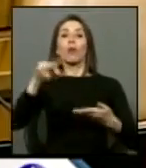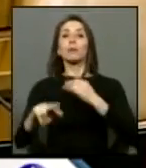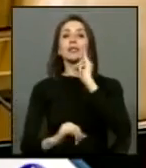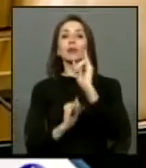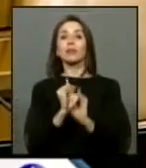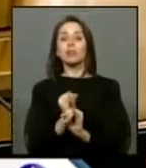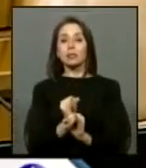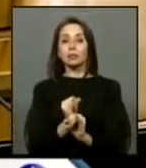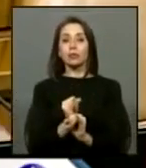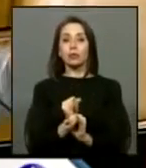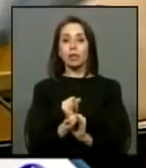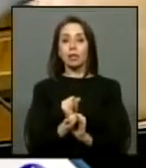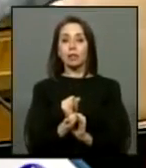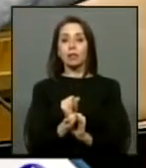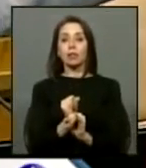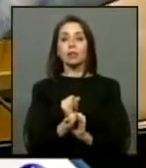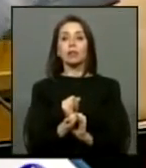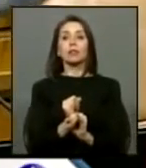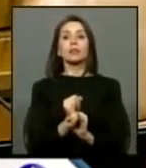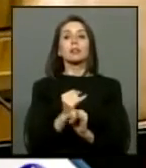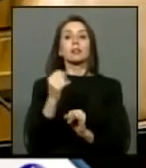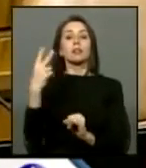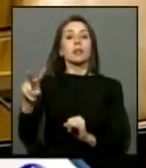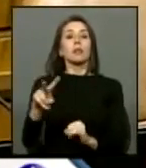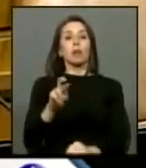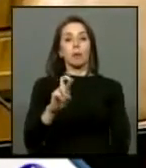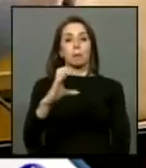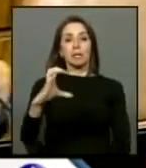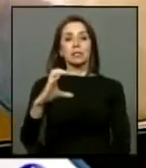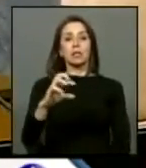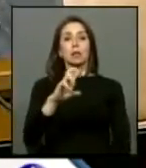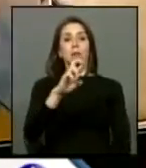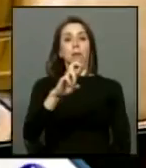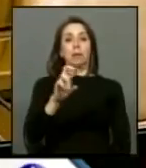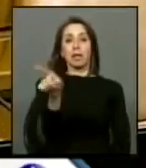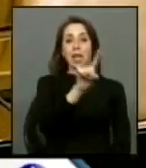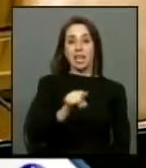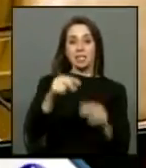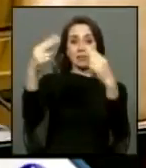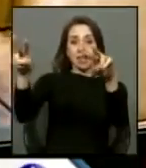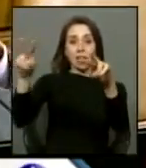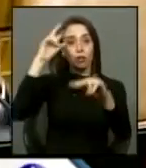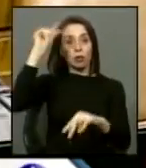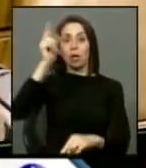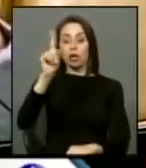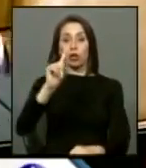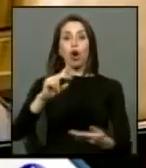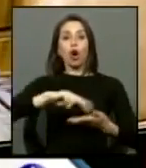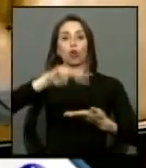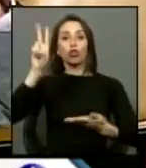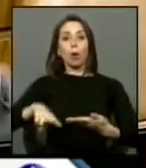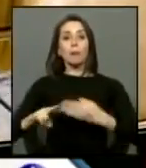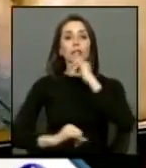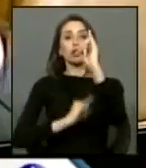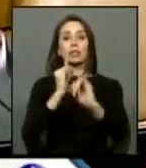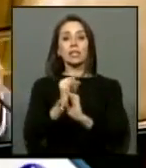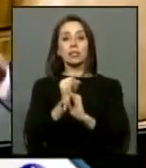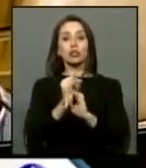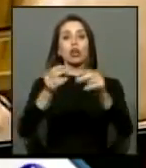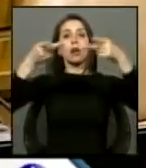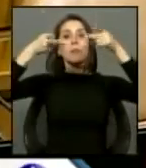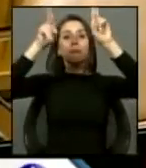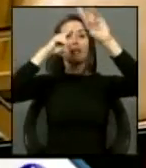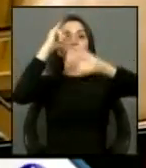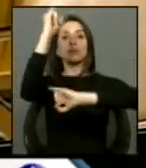internacionales que sea la expresión del partido comunista del partido socialista no señor son los convenios internacionales del derecho